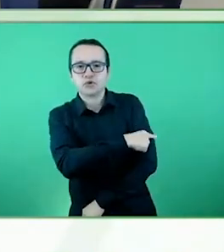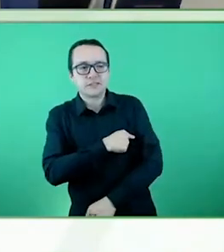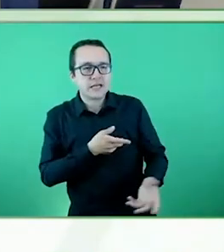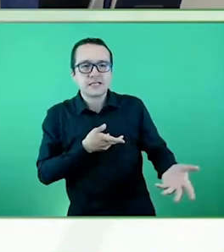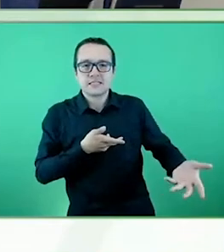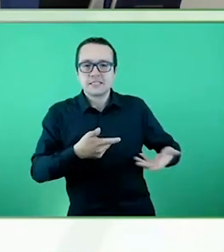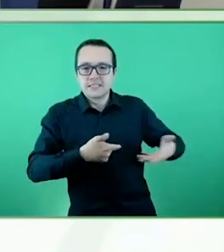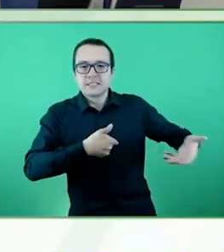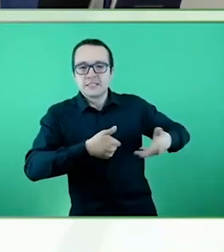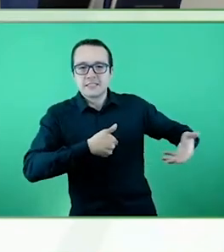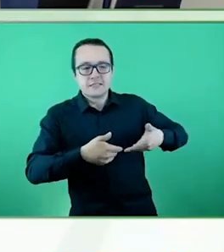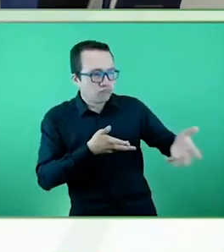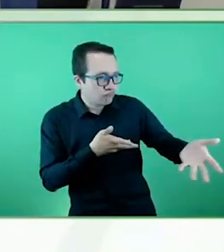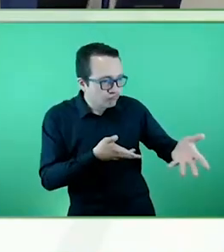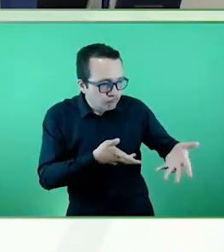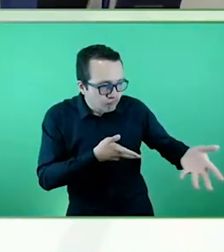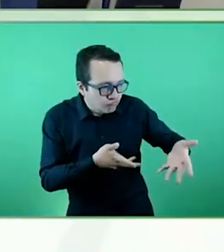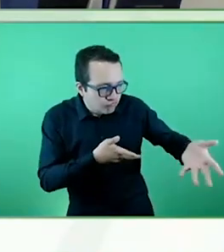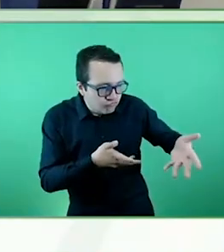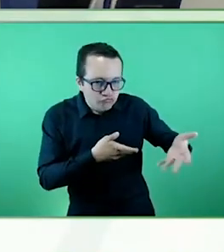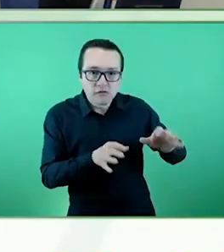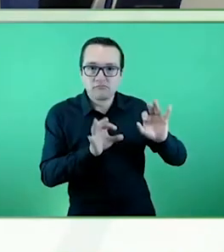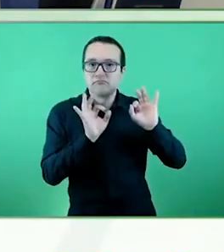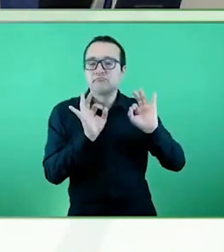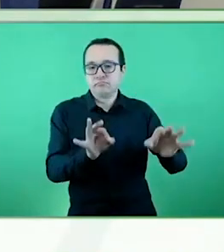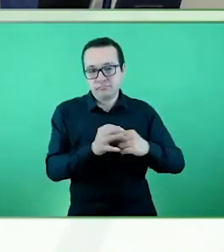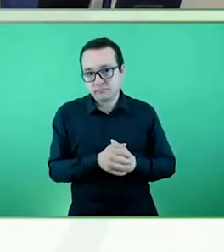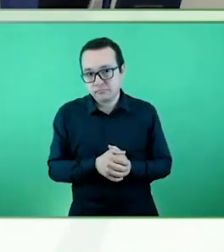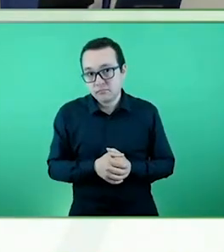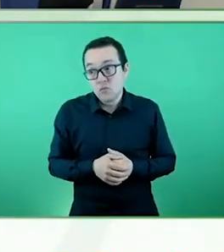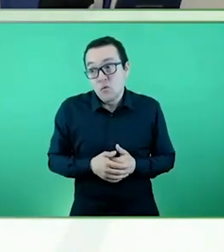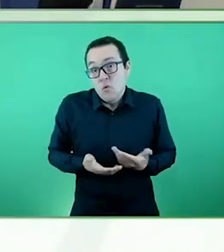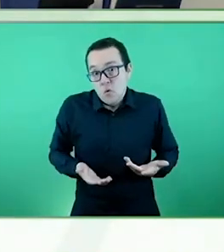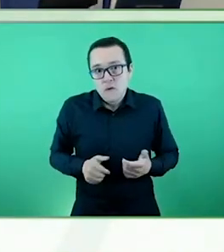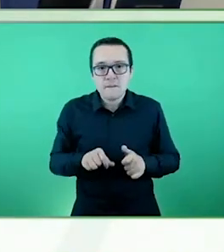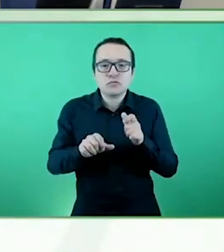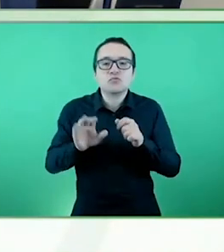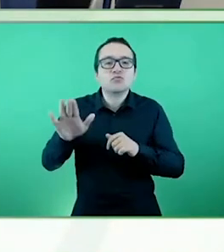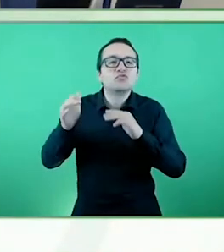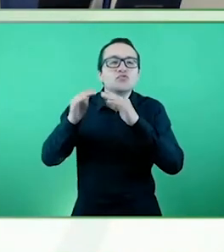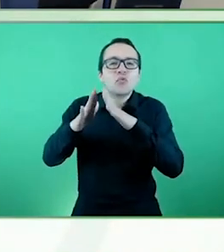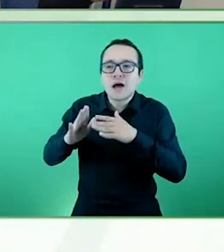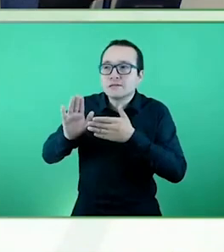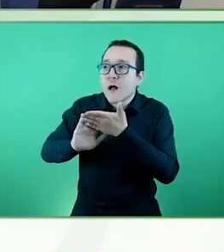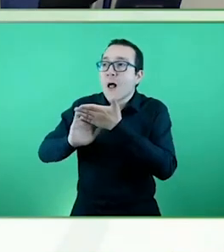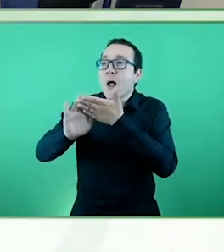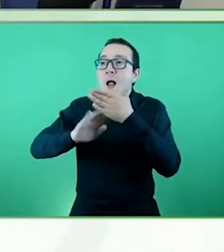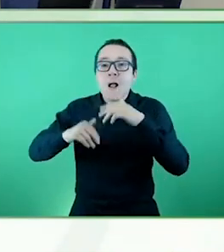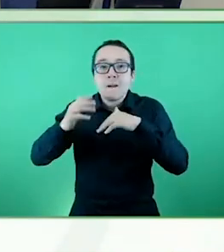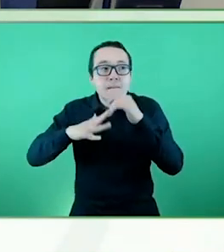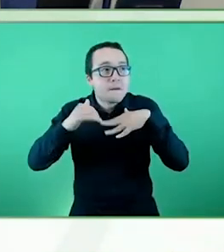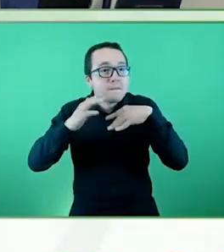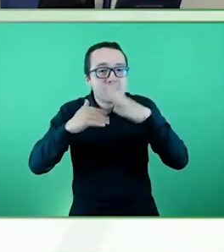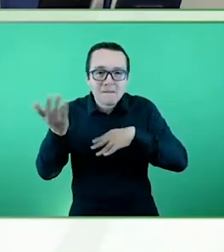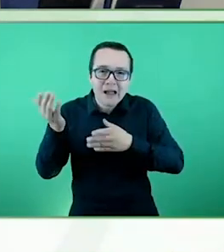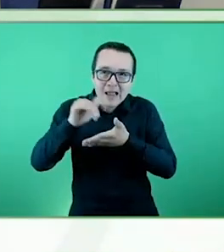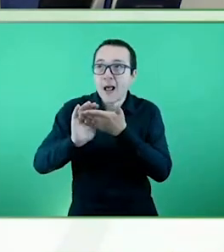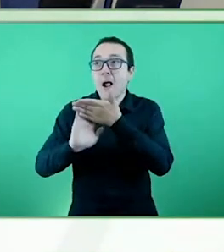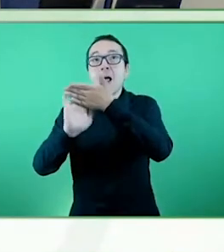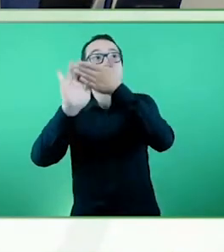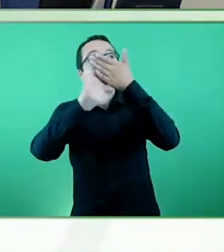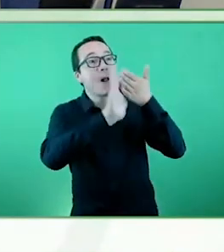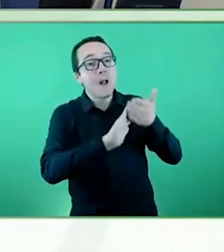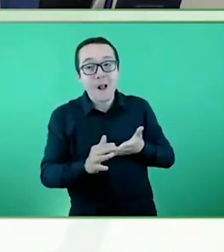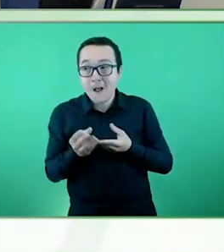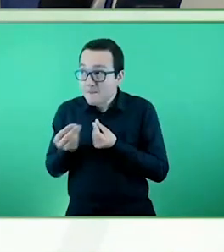casos que no se han encontrado personas que les hacen obras en casa y les es muy difícil encontrar otro alojamiento, pues bueno, aquí